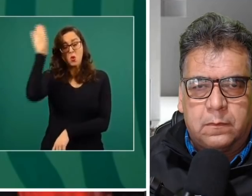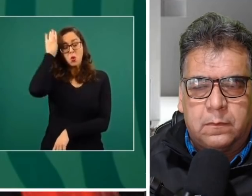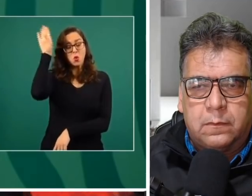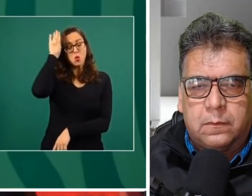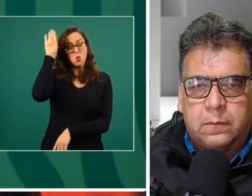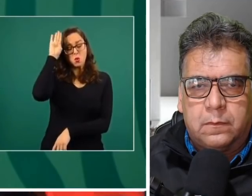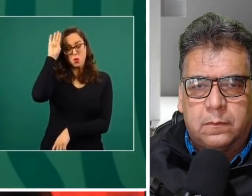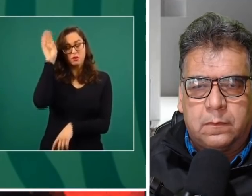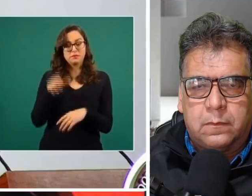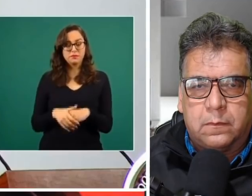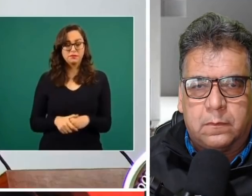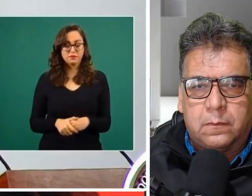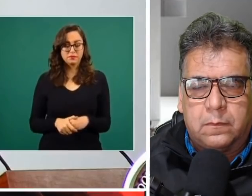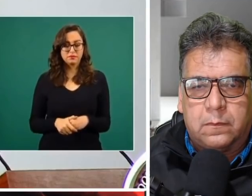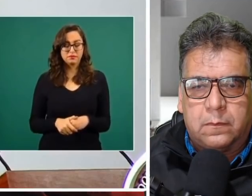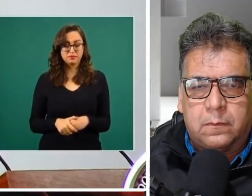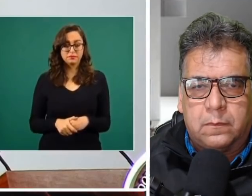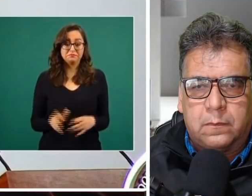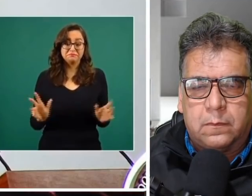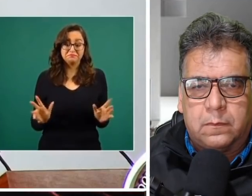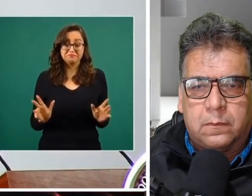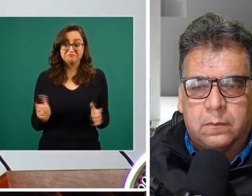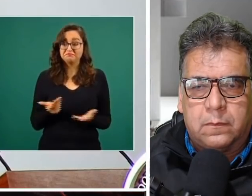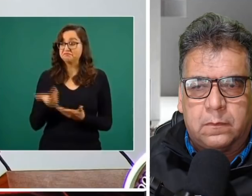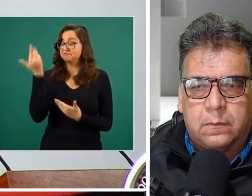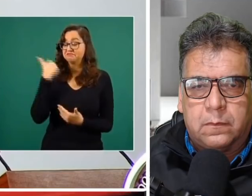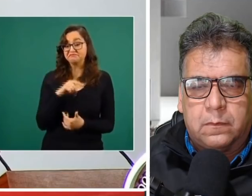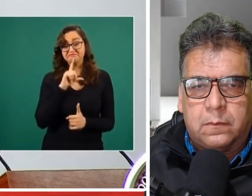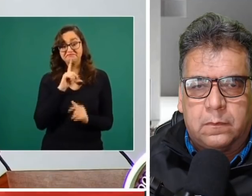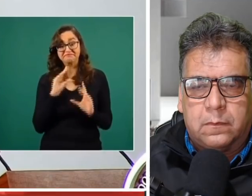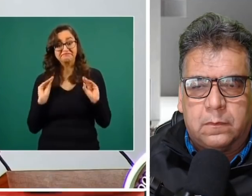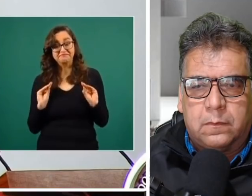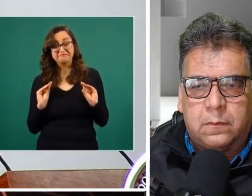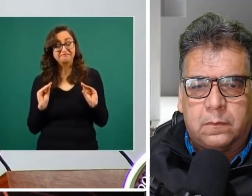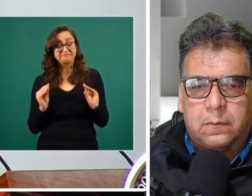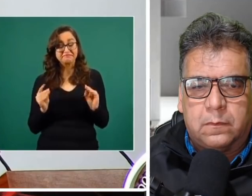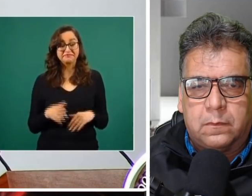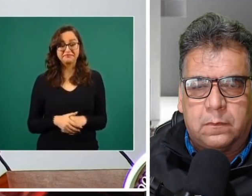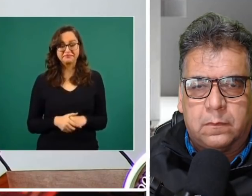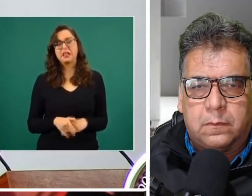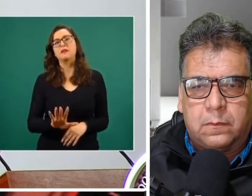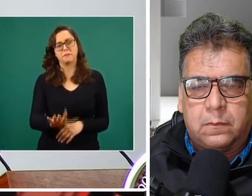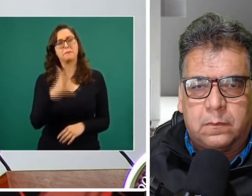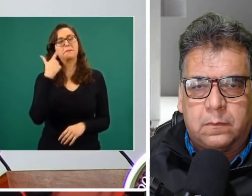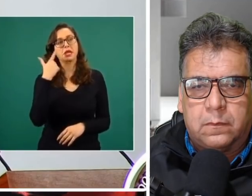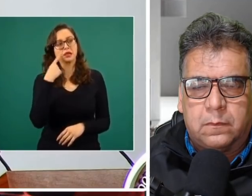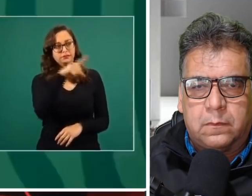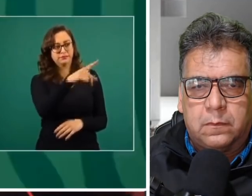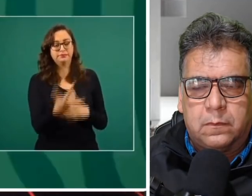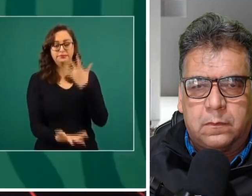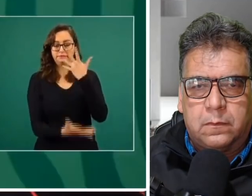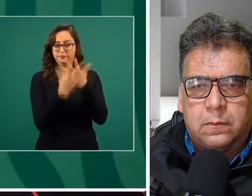el pueblo de México. Les decía yo que un penal de esos que construyeron